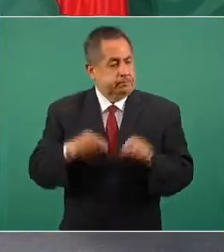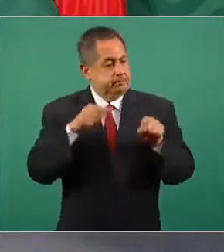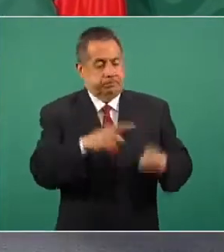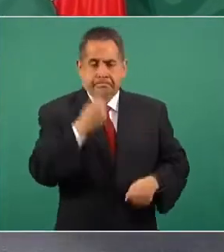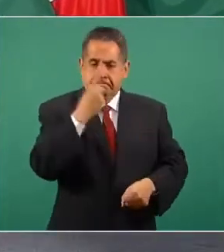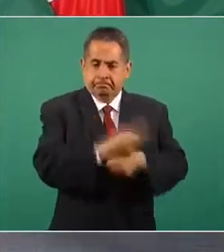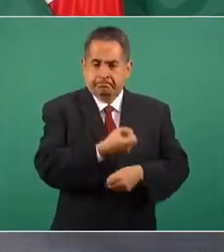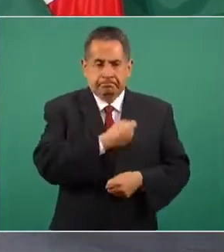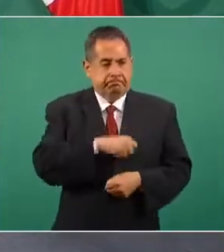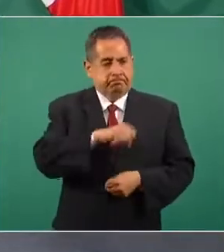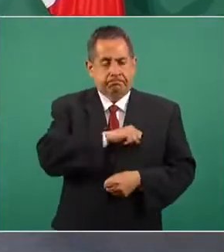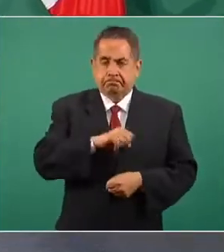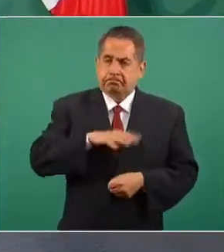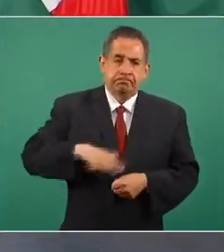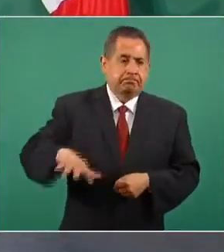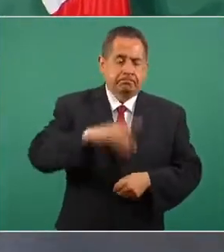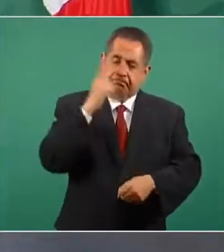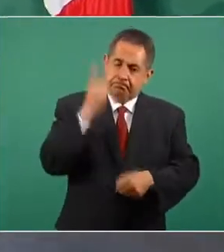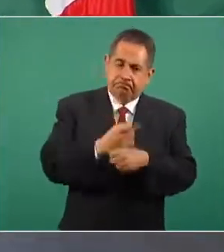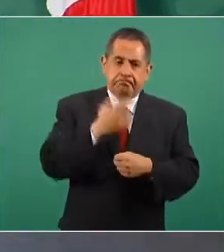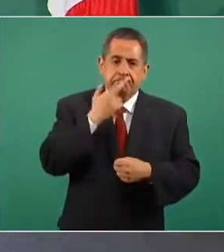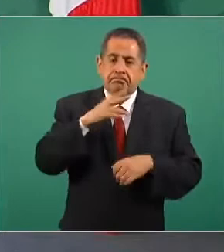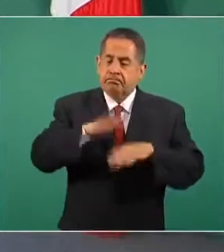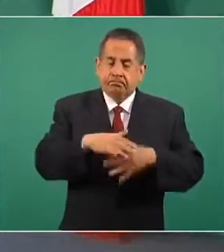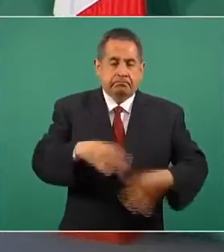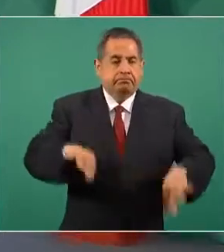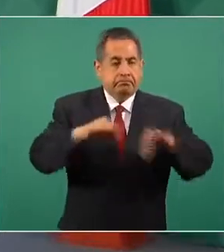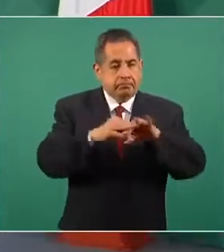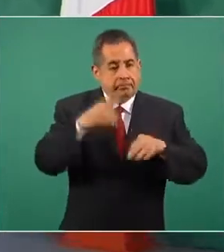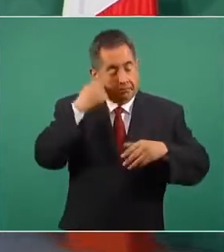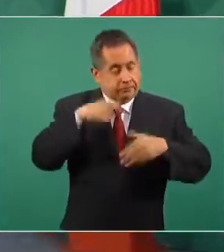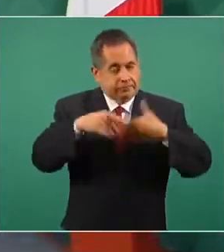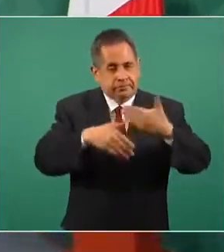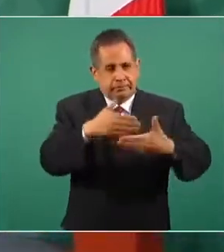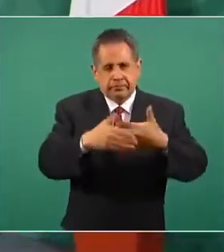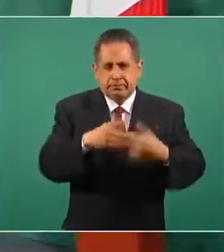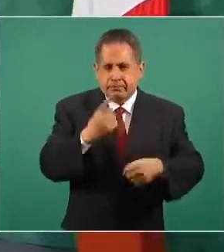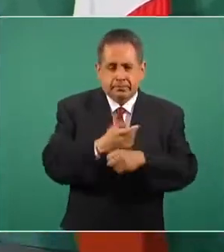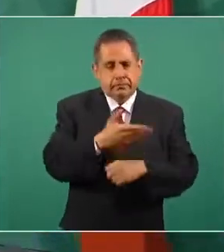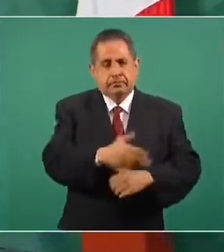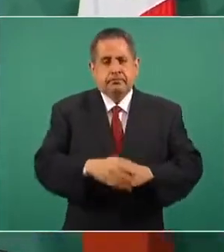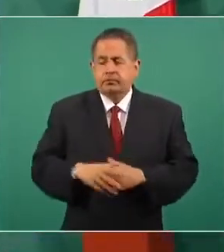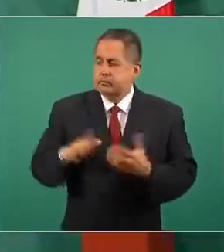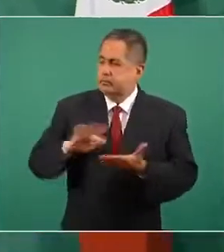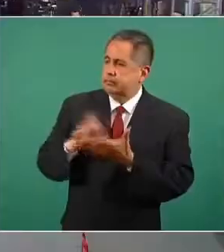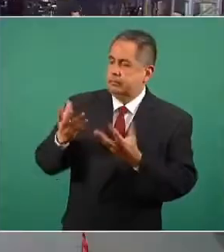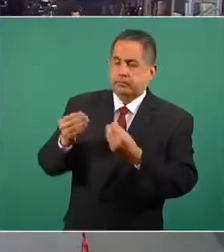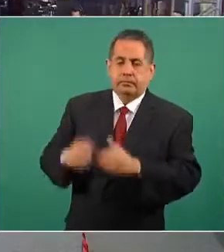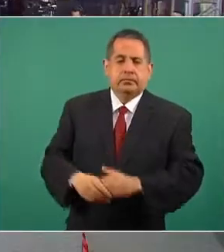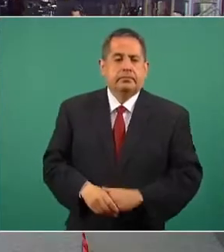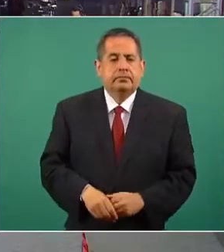salud del pueblo de México sigue siendo y será una prioridad. Muchas gracias.